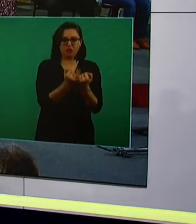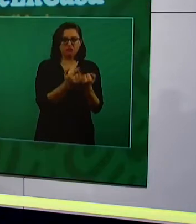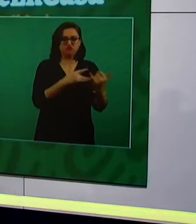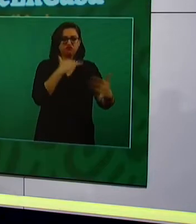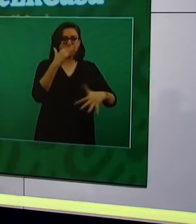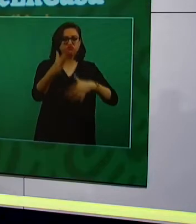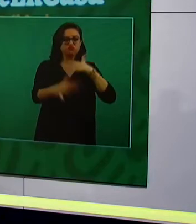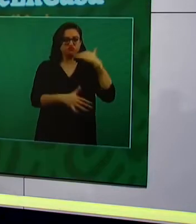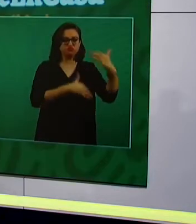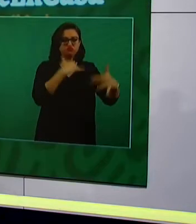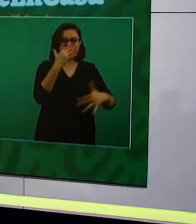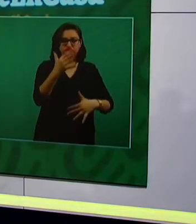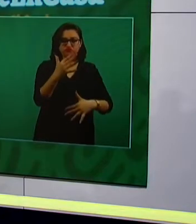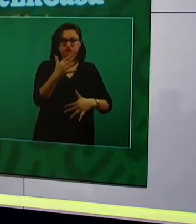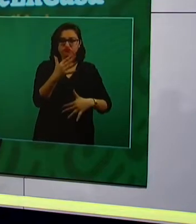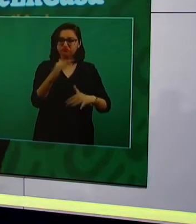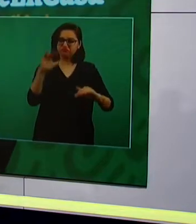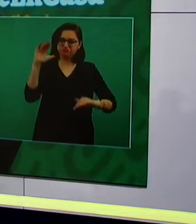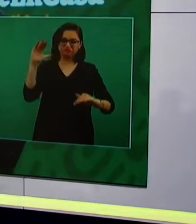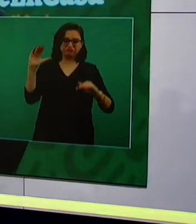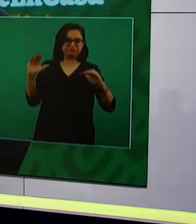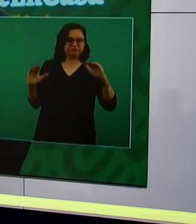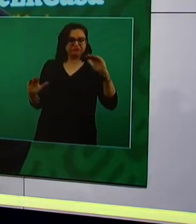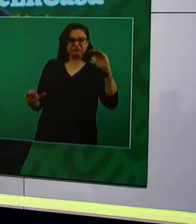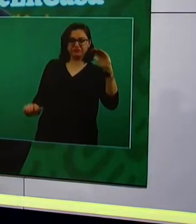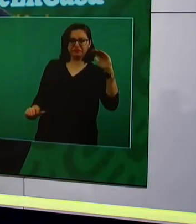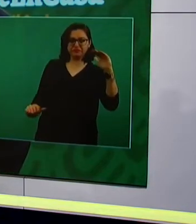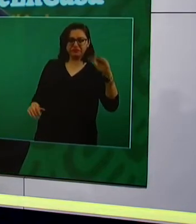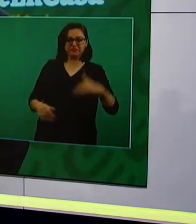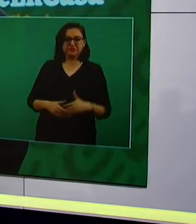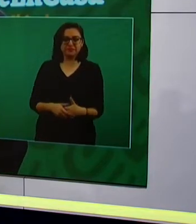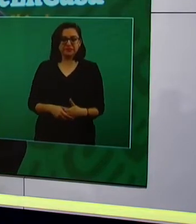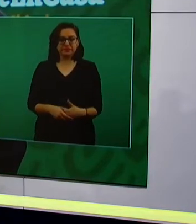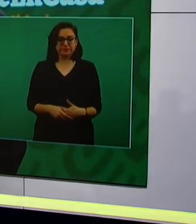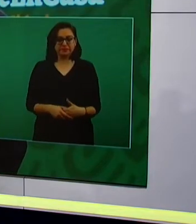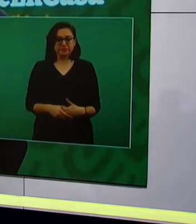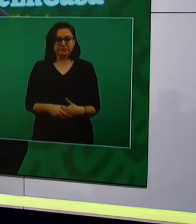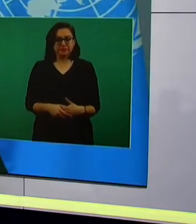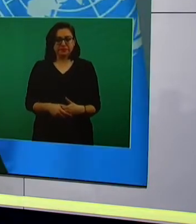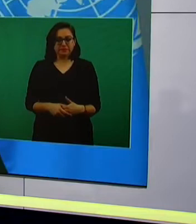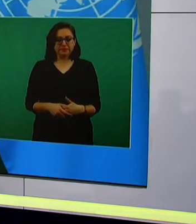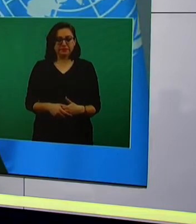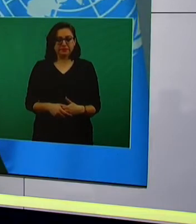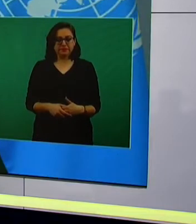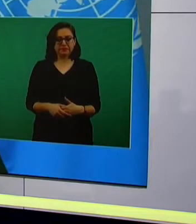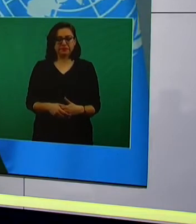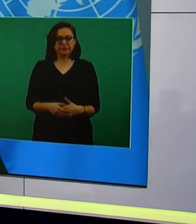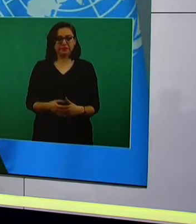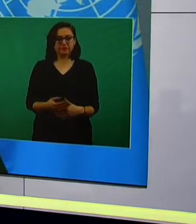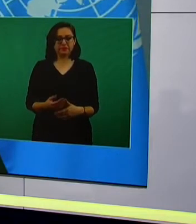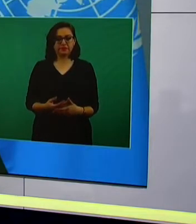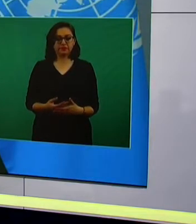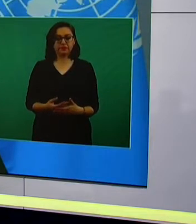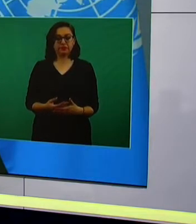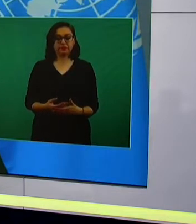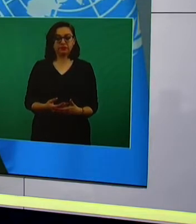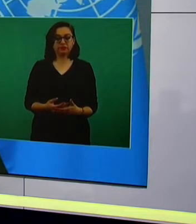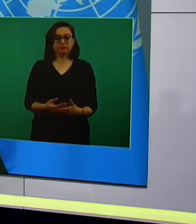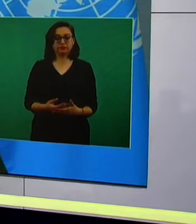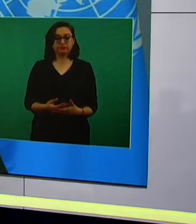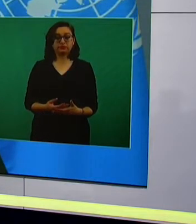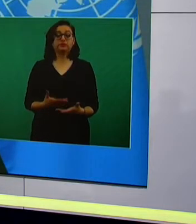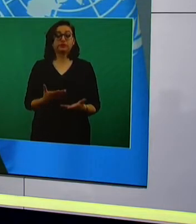virtualmente las actividades que se llevaron a cabo en México promovidas por ONU Mujeres y Francia. El presidente López Obrador lamentó la muerte de una ciudadana